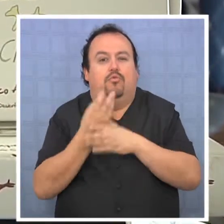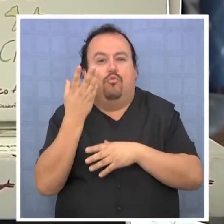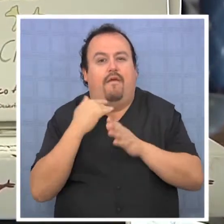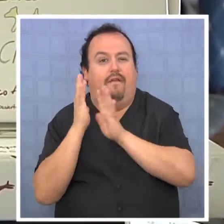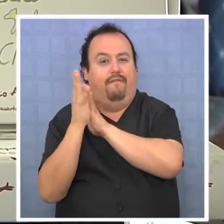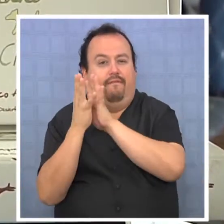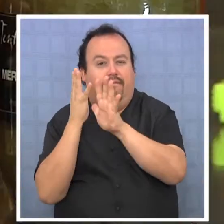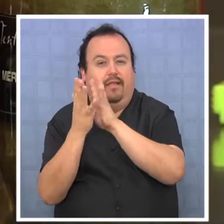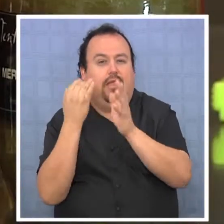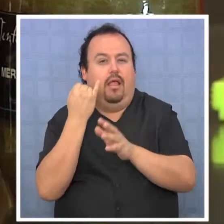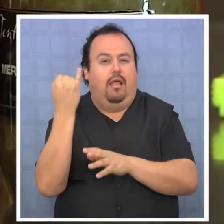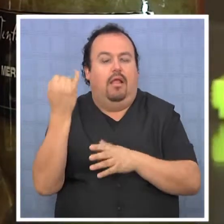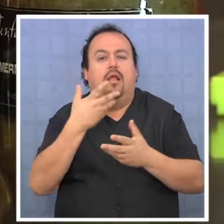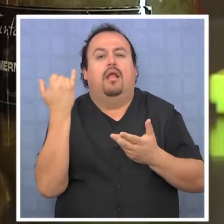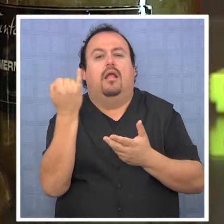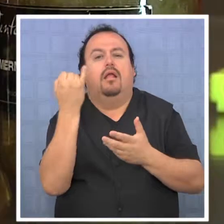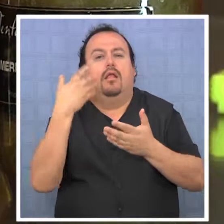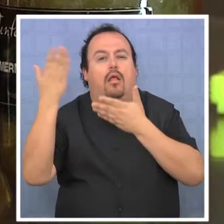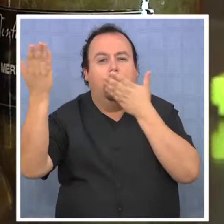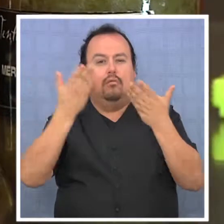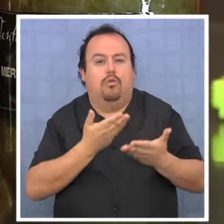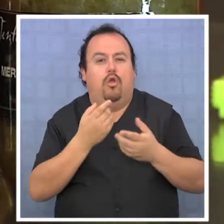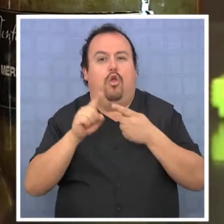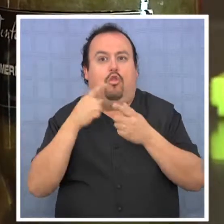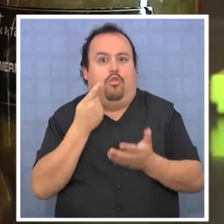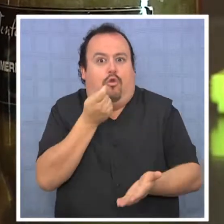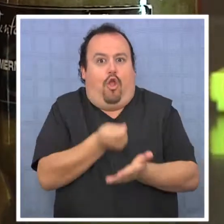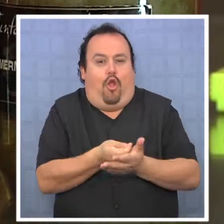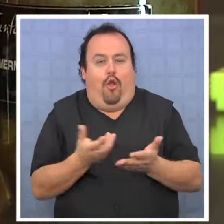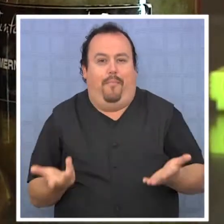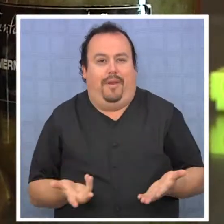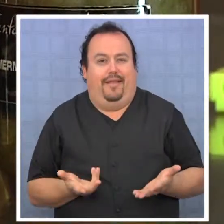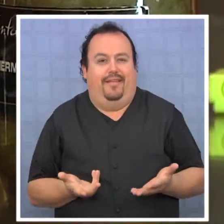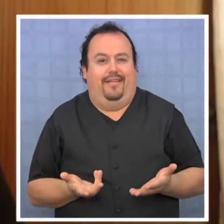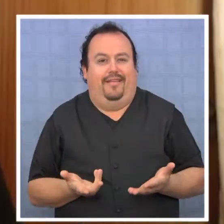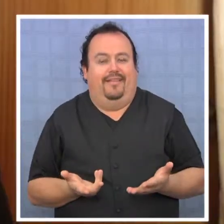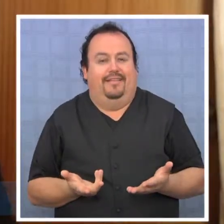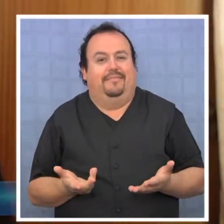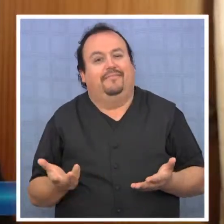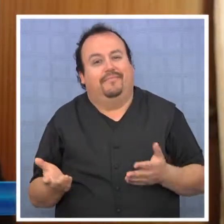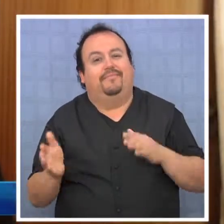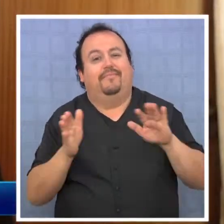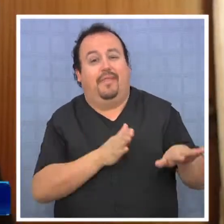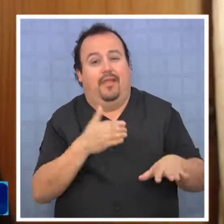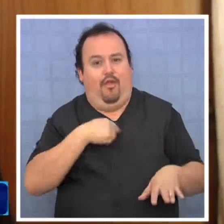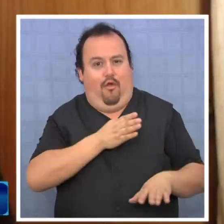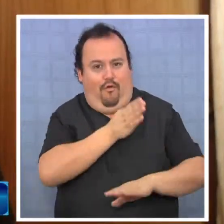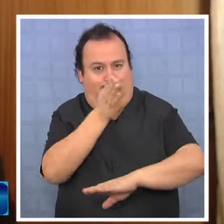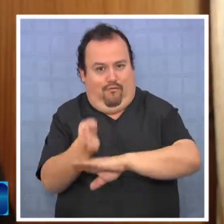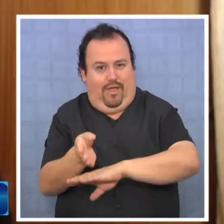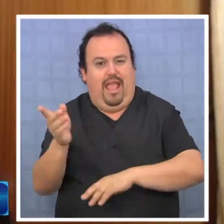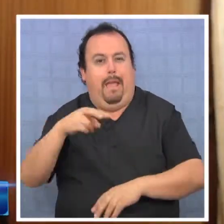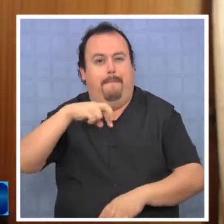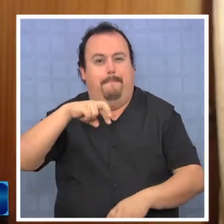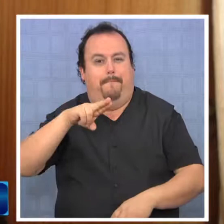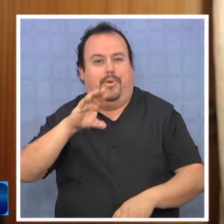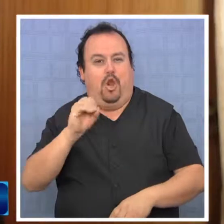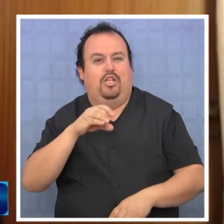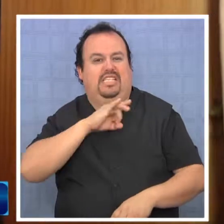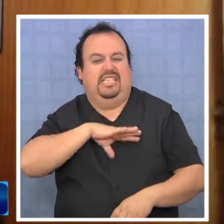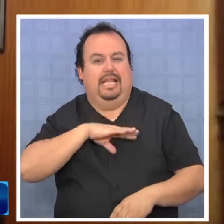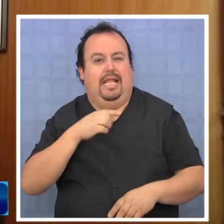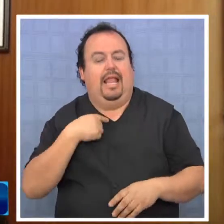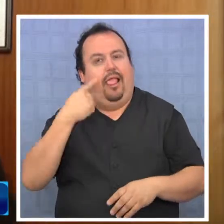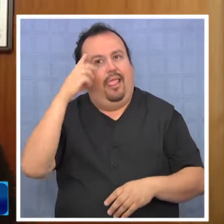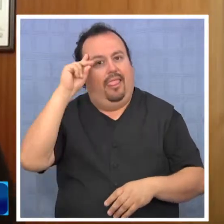participación en ferias e invitaciones a delegaciones de potenciales compradores. Fui a ProChile con una idea